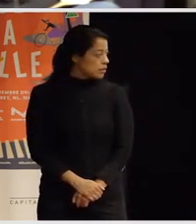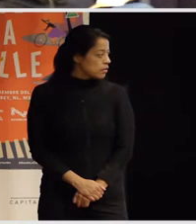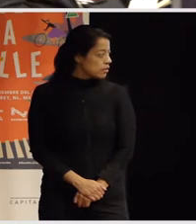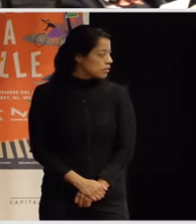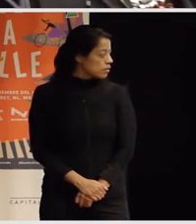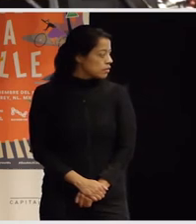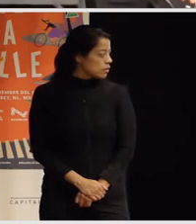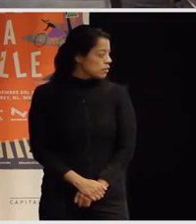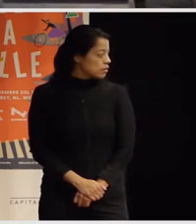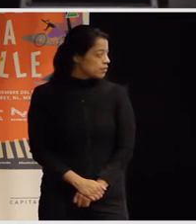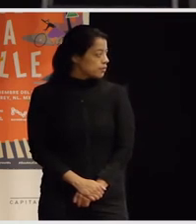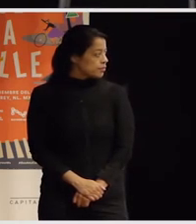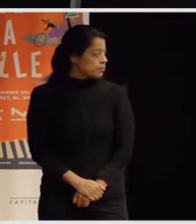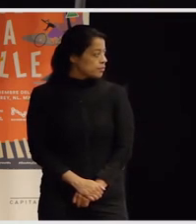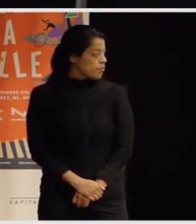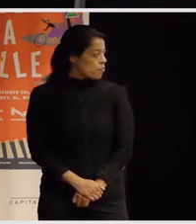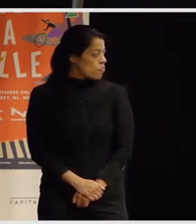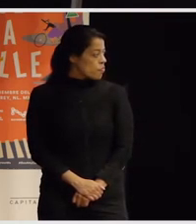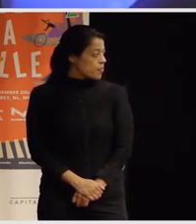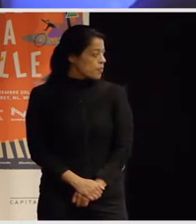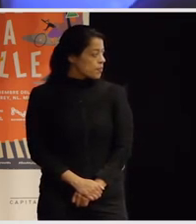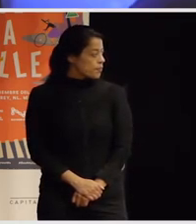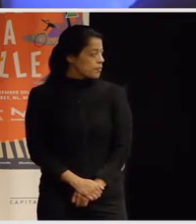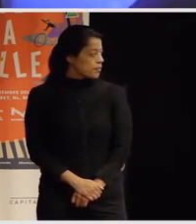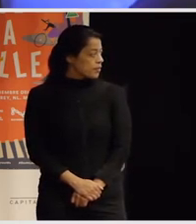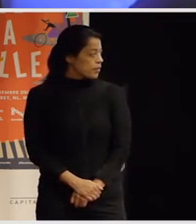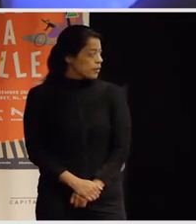Y si alguien más quiere preguntar, vénganse de una vez para acá.